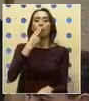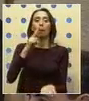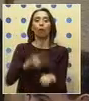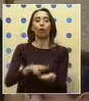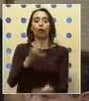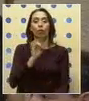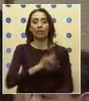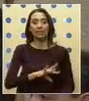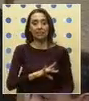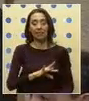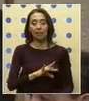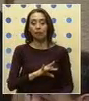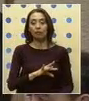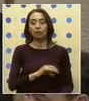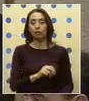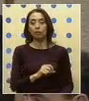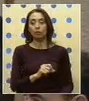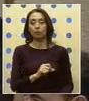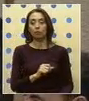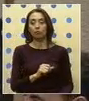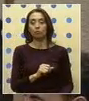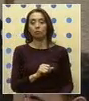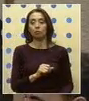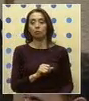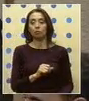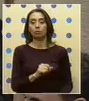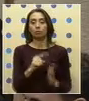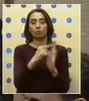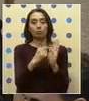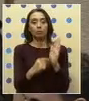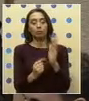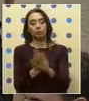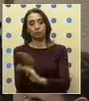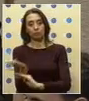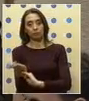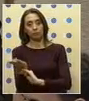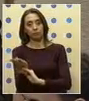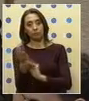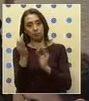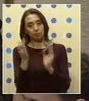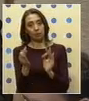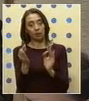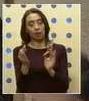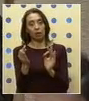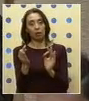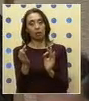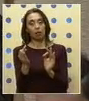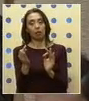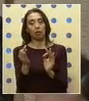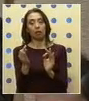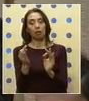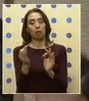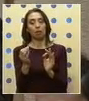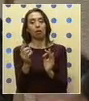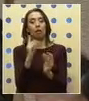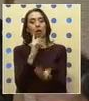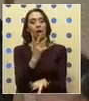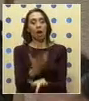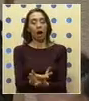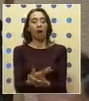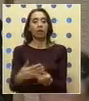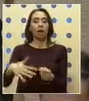Chile, en donde se solicite de manera expresa que haya condiciones